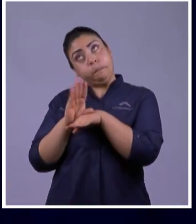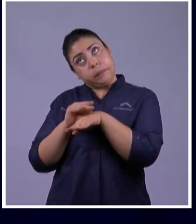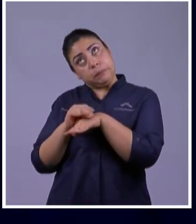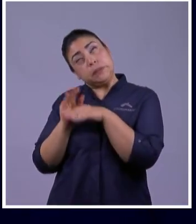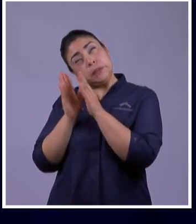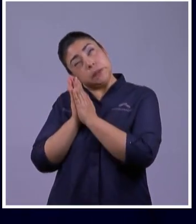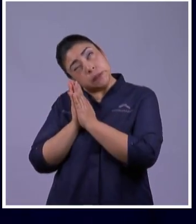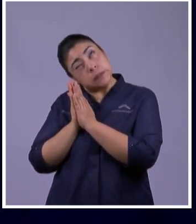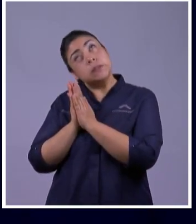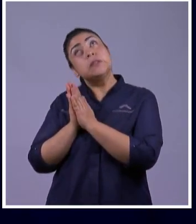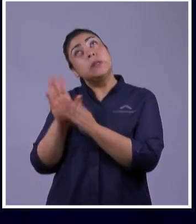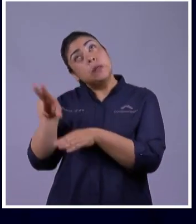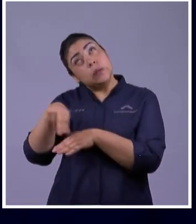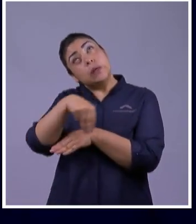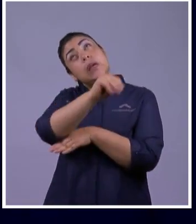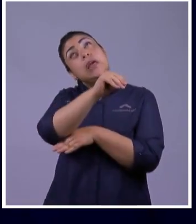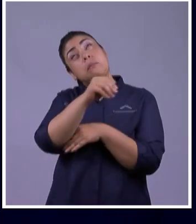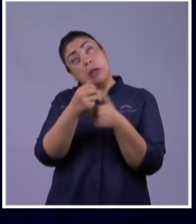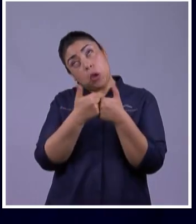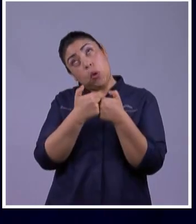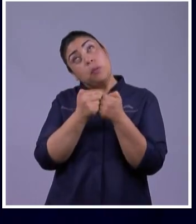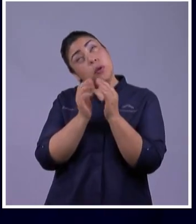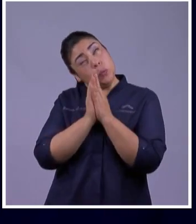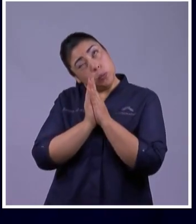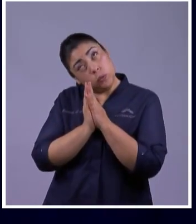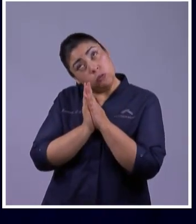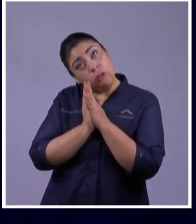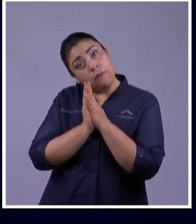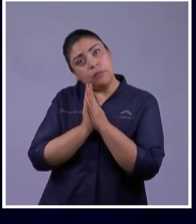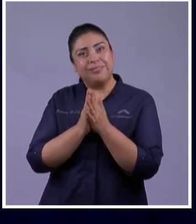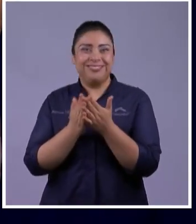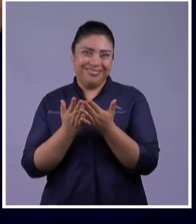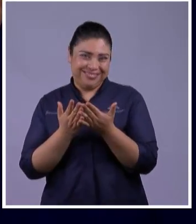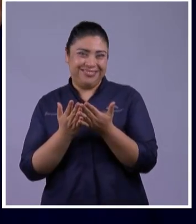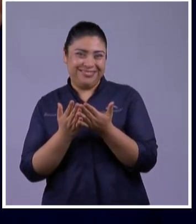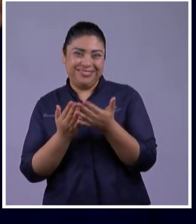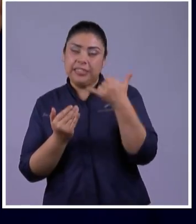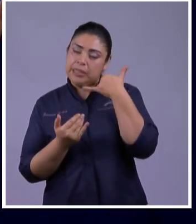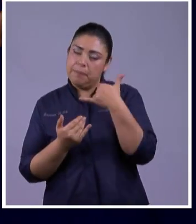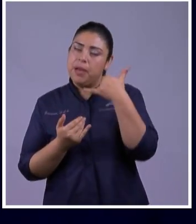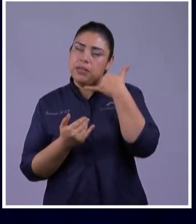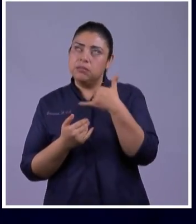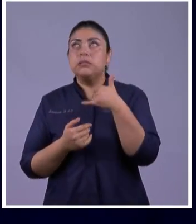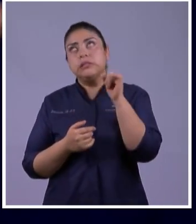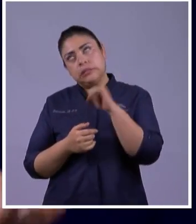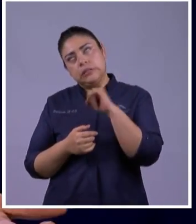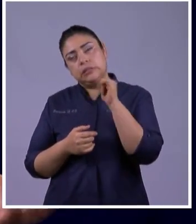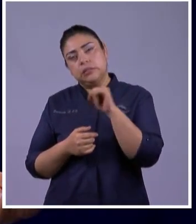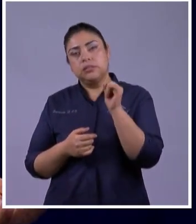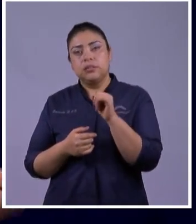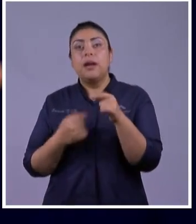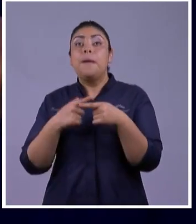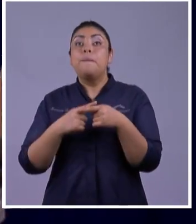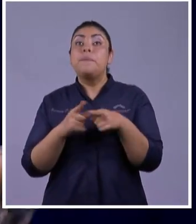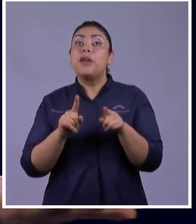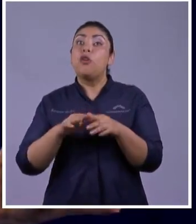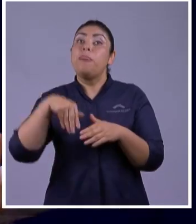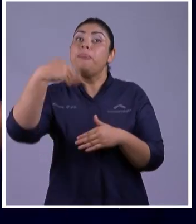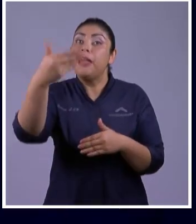las diez Y me llamás Y me contestás el teléfono Perfecto Una vez se casan